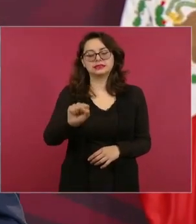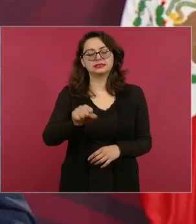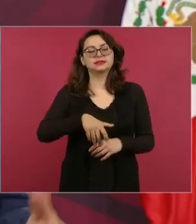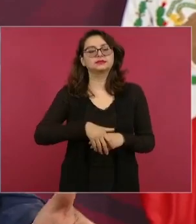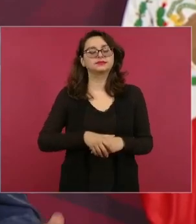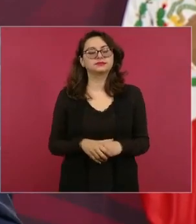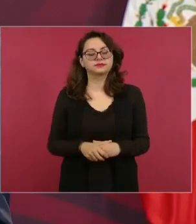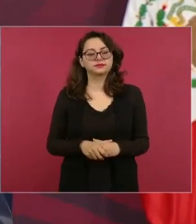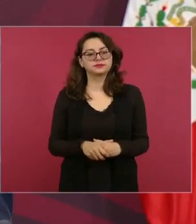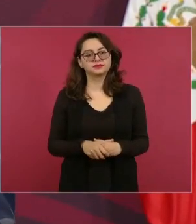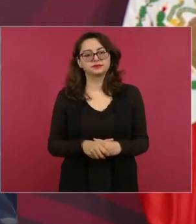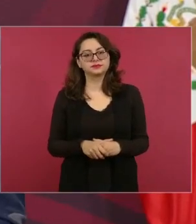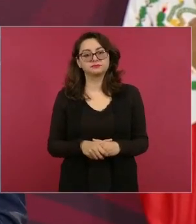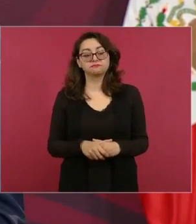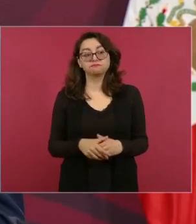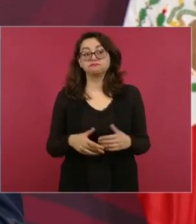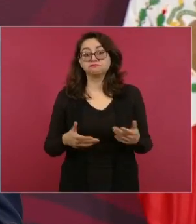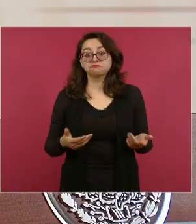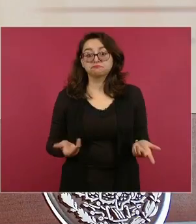cuando,